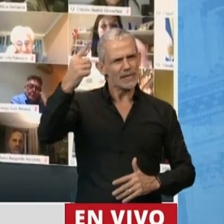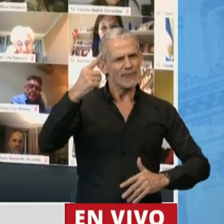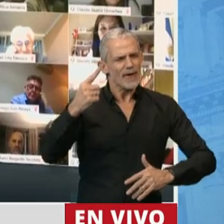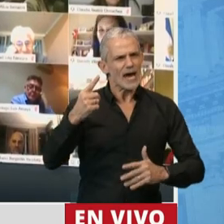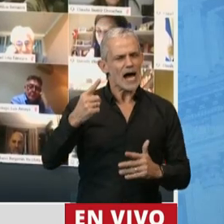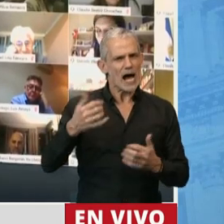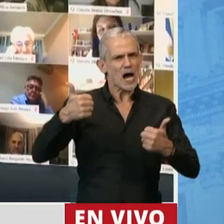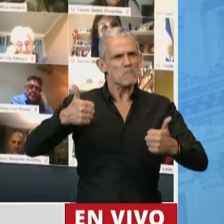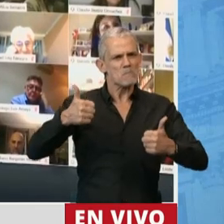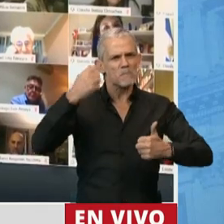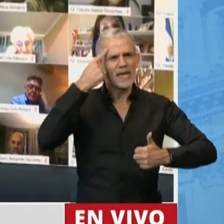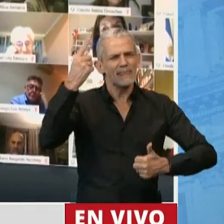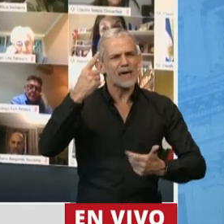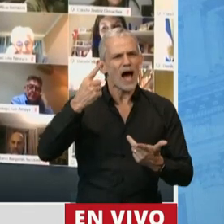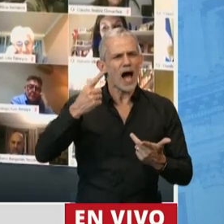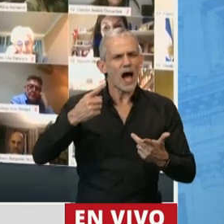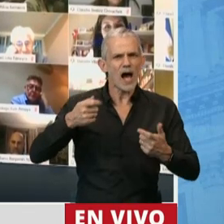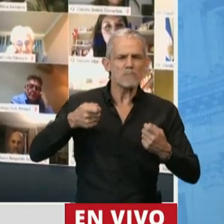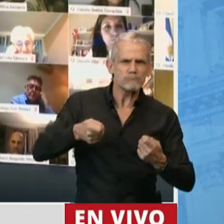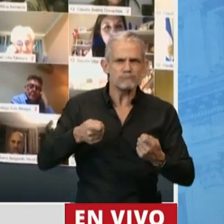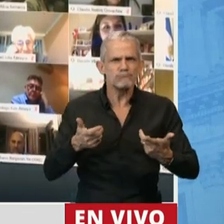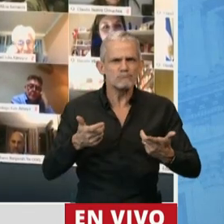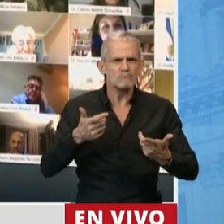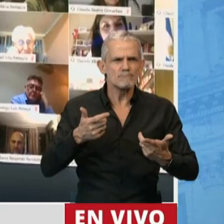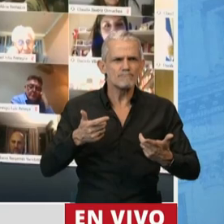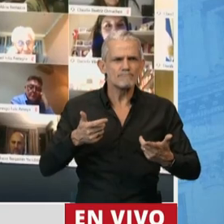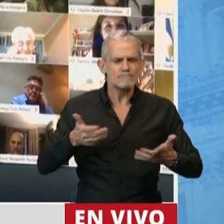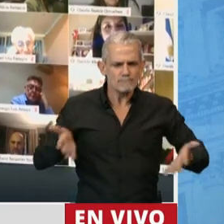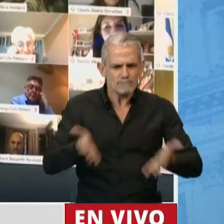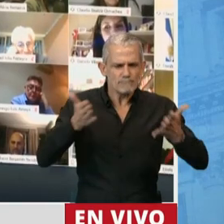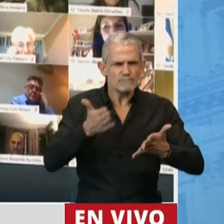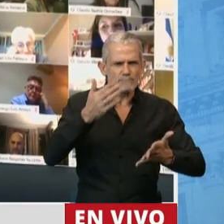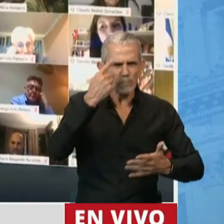de alguna manera y de concientizar lo importante